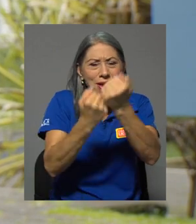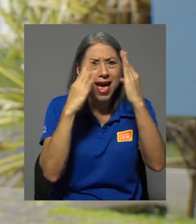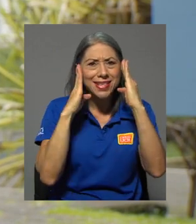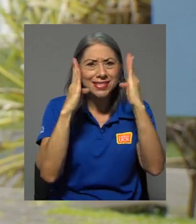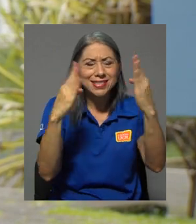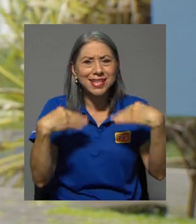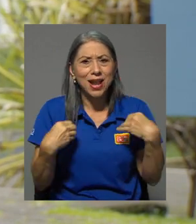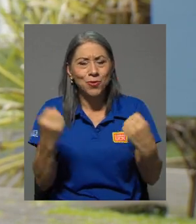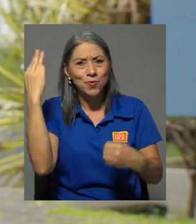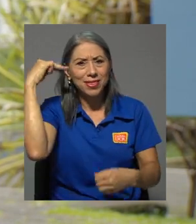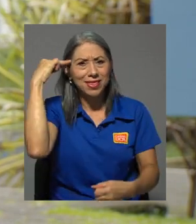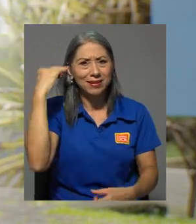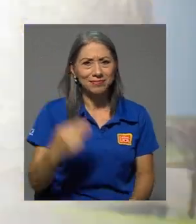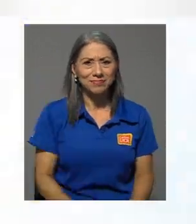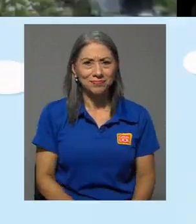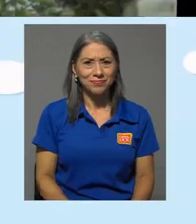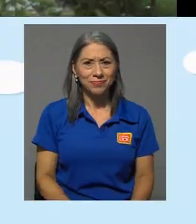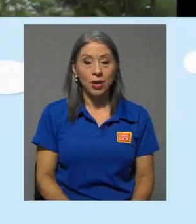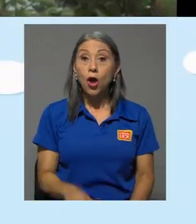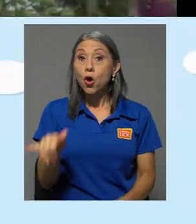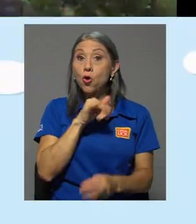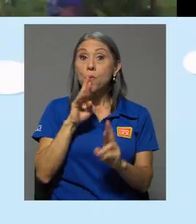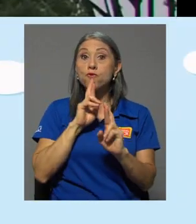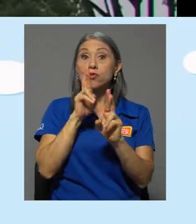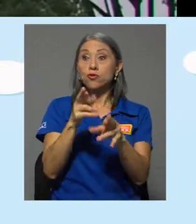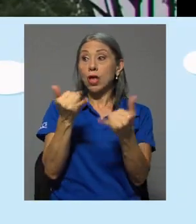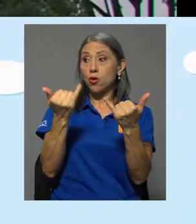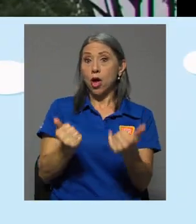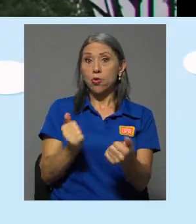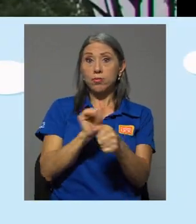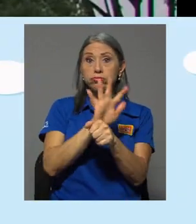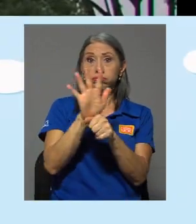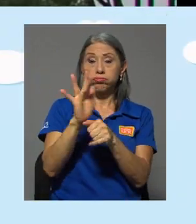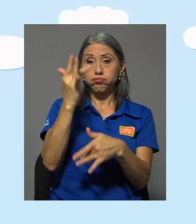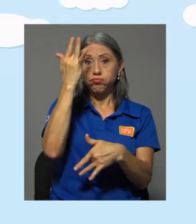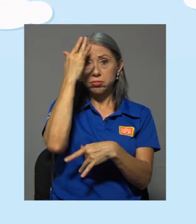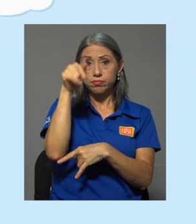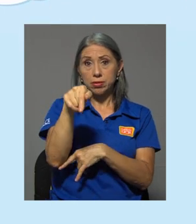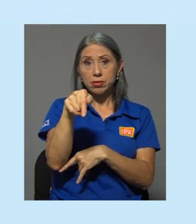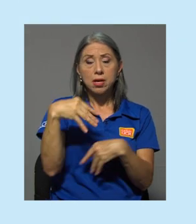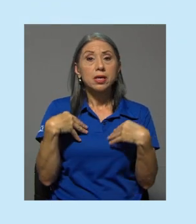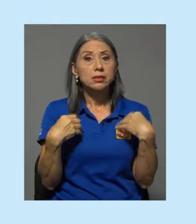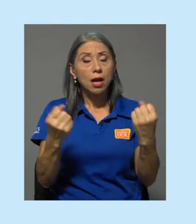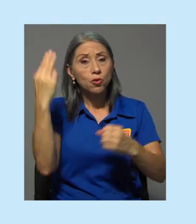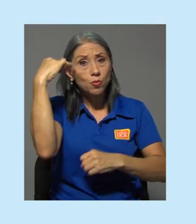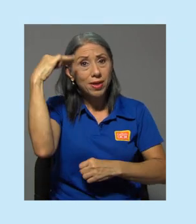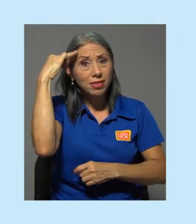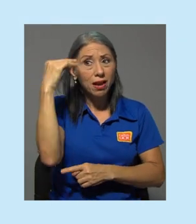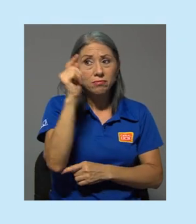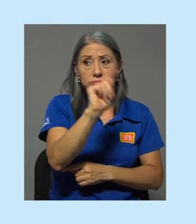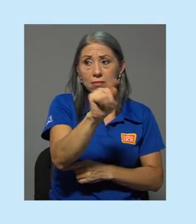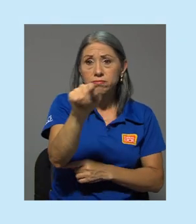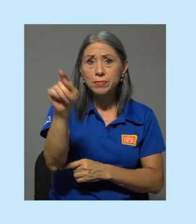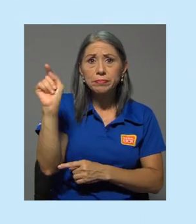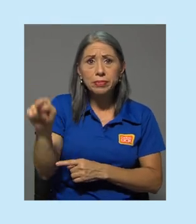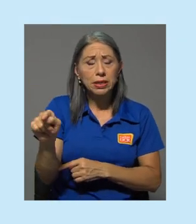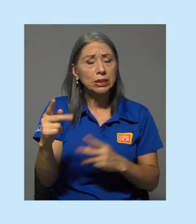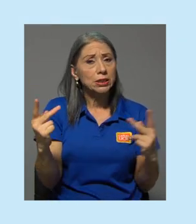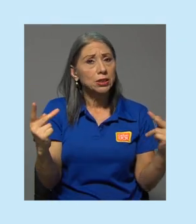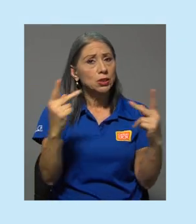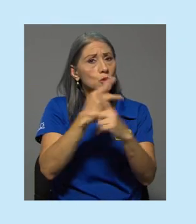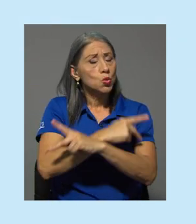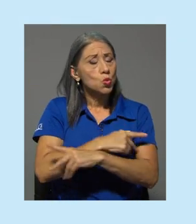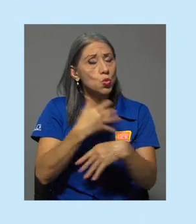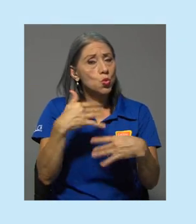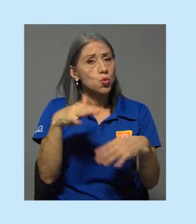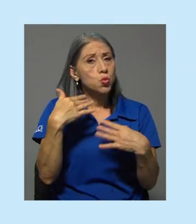su salud mental. Como consecuencia de la pandemia por la COVID-19, la salud mental de la población se ha agravado a